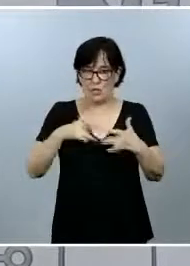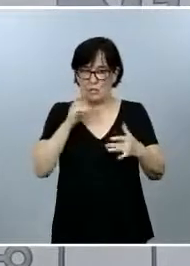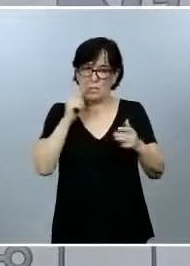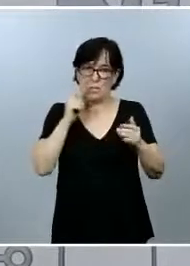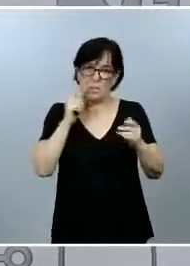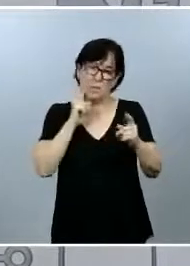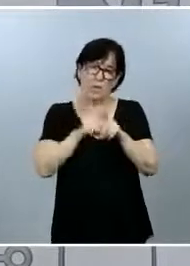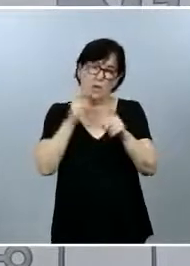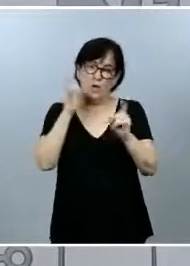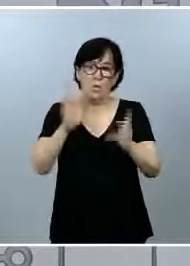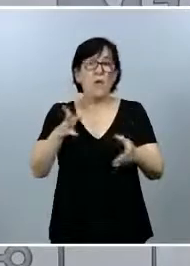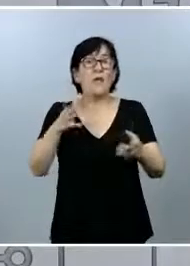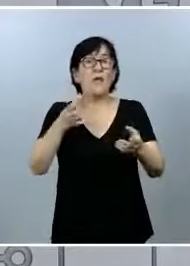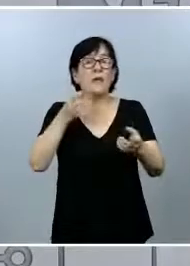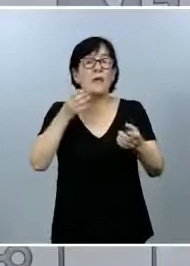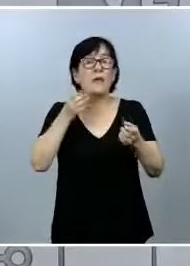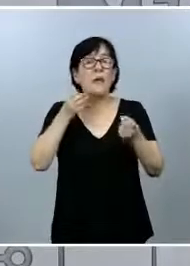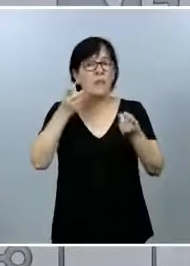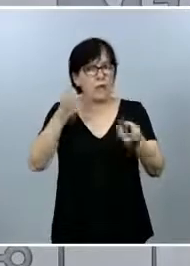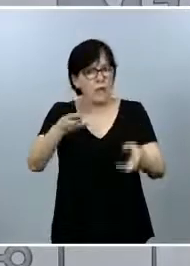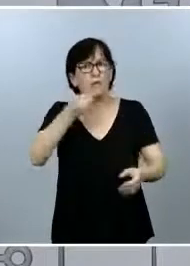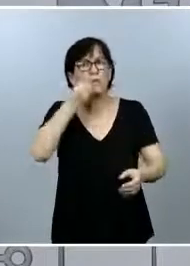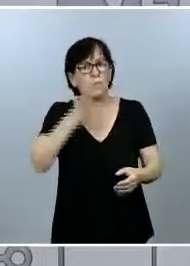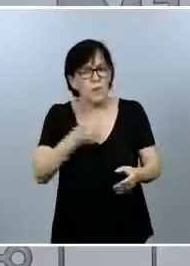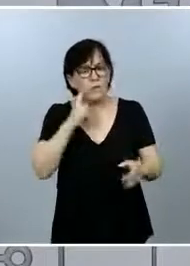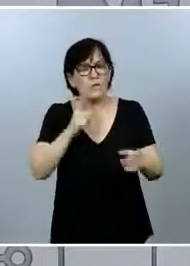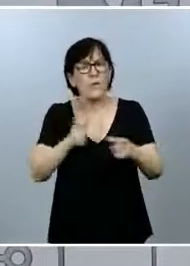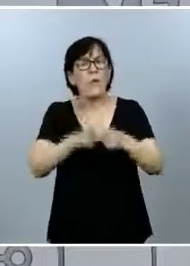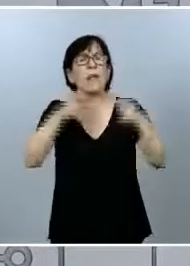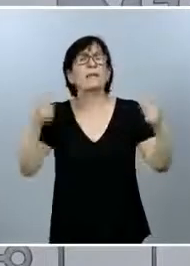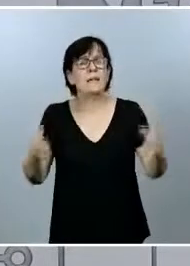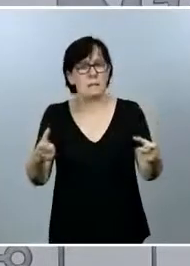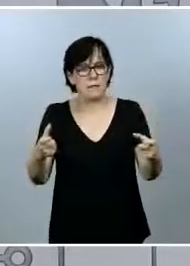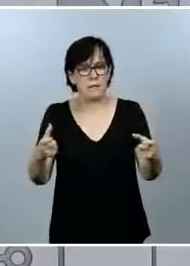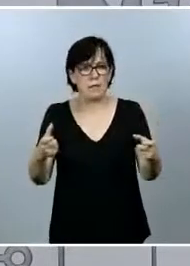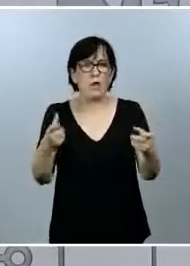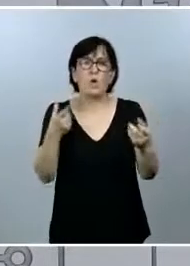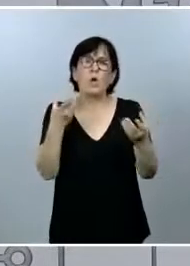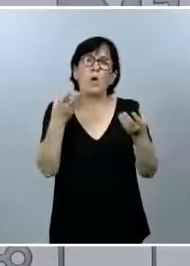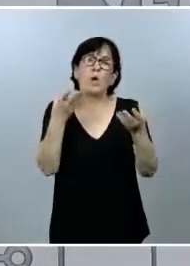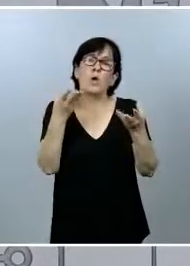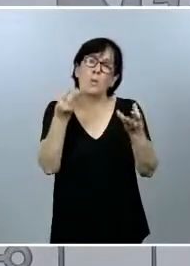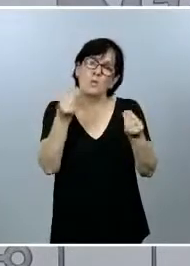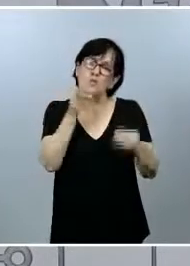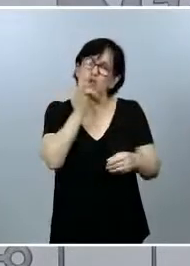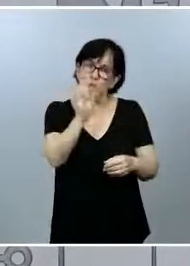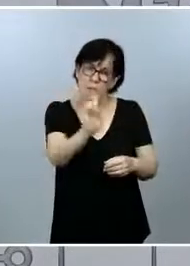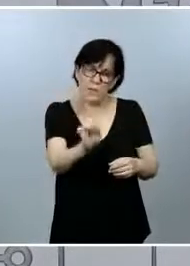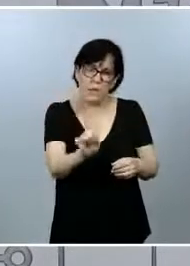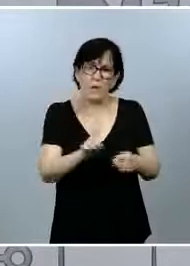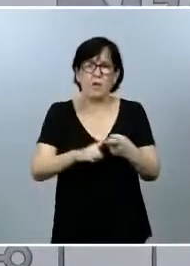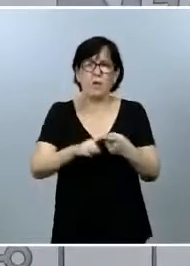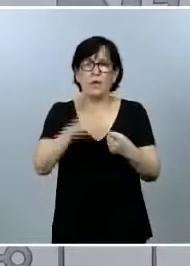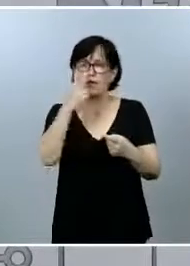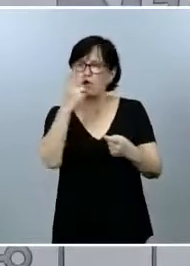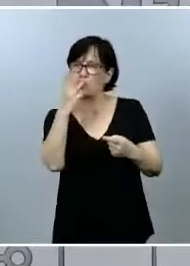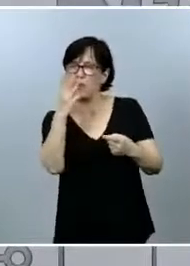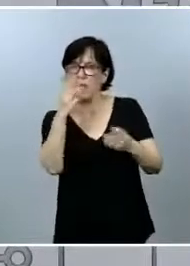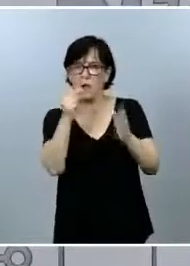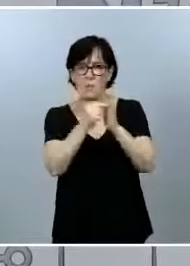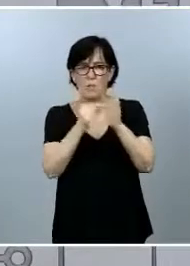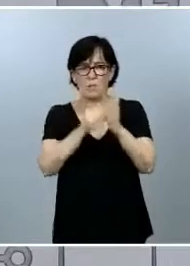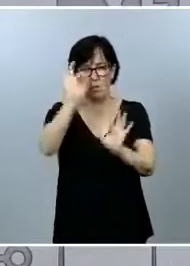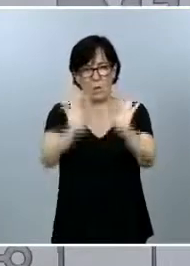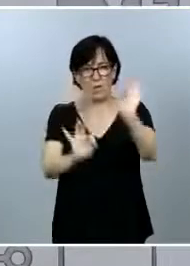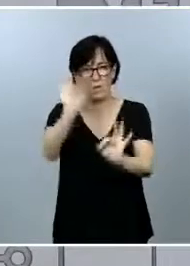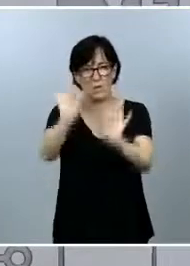Estos datos son buenos, pero además se han incrementado, no demasiado todavía, pero se ha incrementado en dos o tres puntos porcentuales